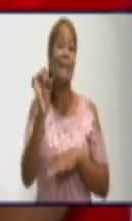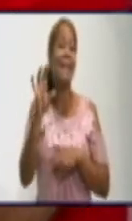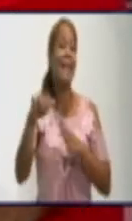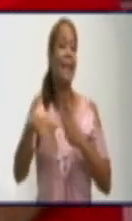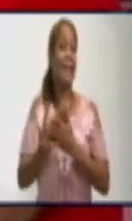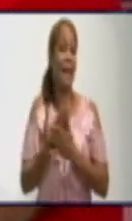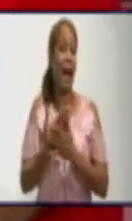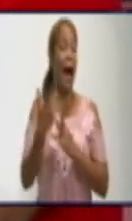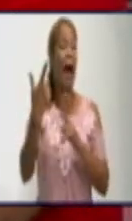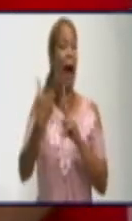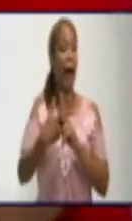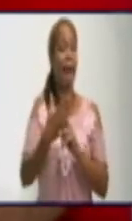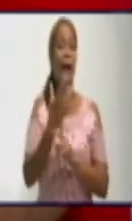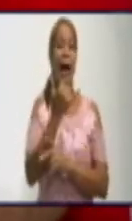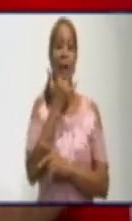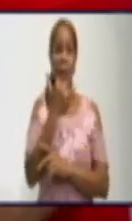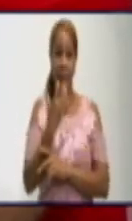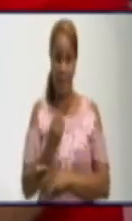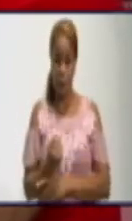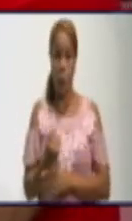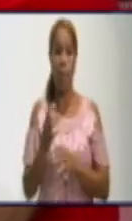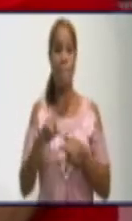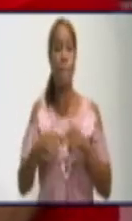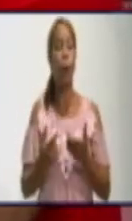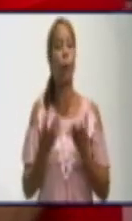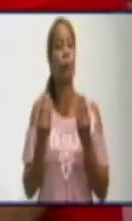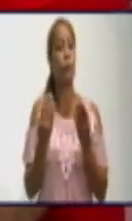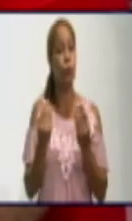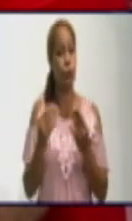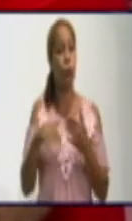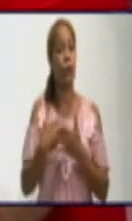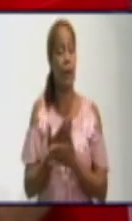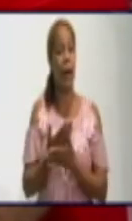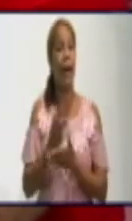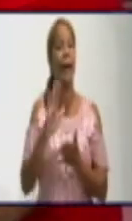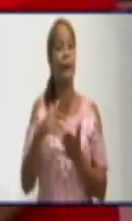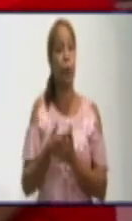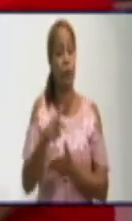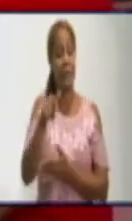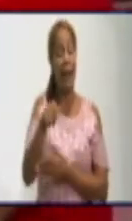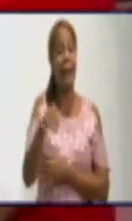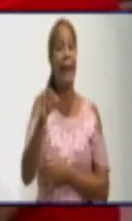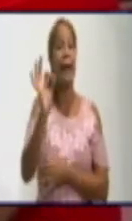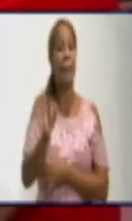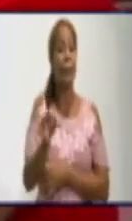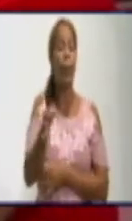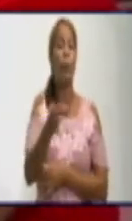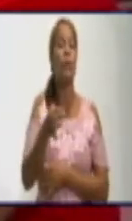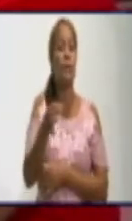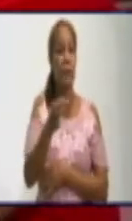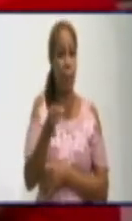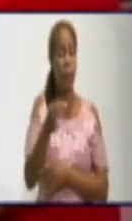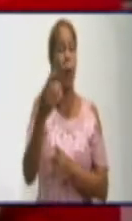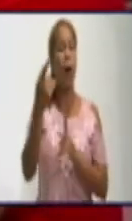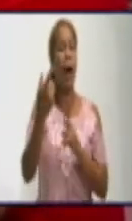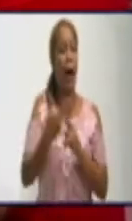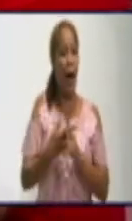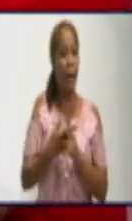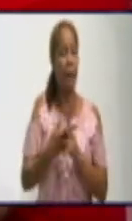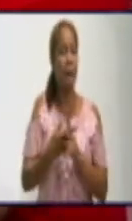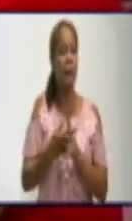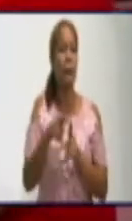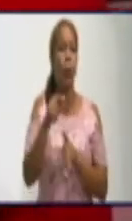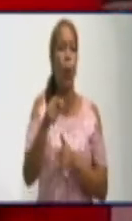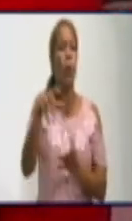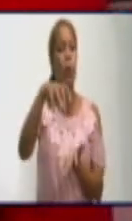por varios días, en la propia UVB del municipio existe una comisión de exoneración que se valora su caso